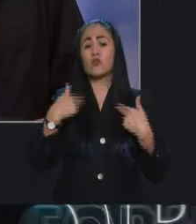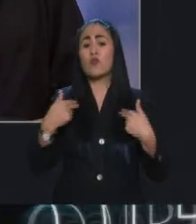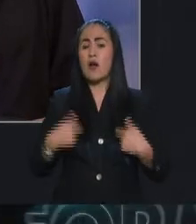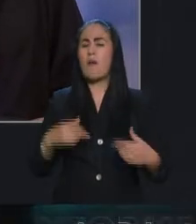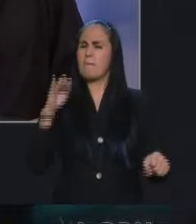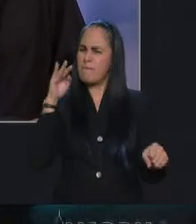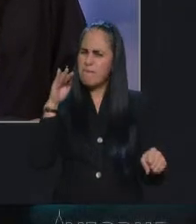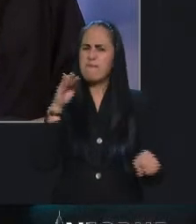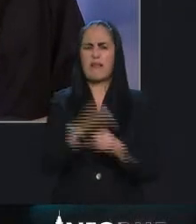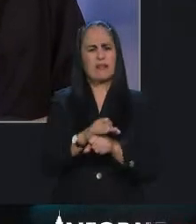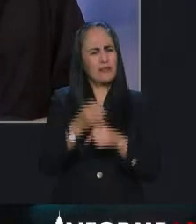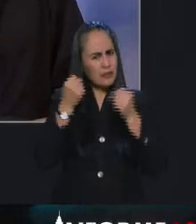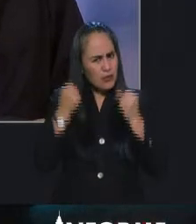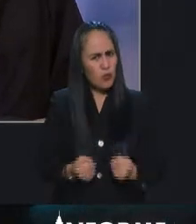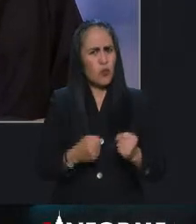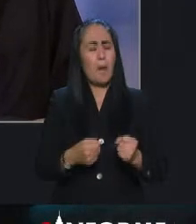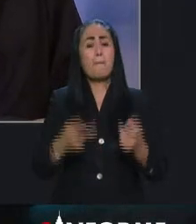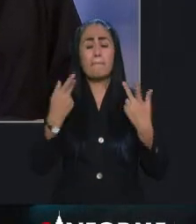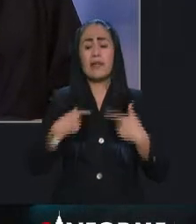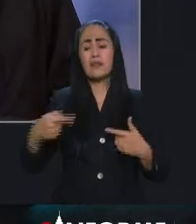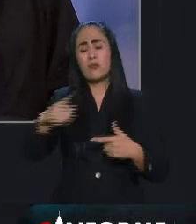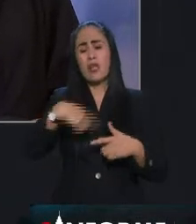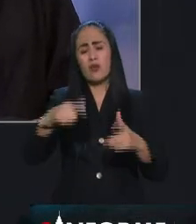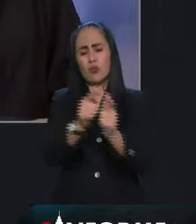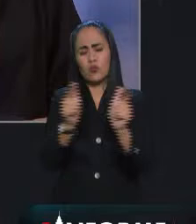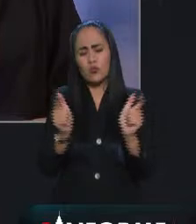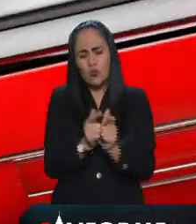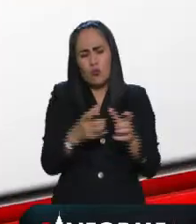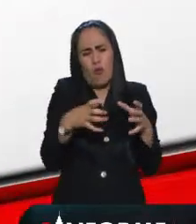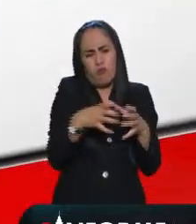para aquellas personas que son más vulnerables.